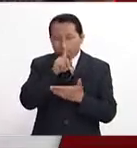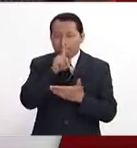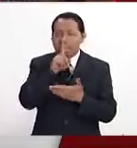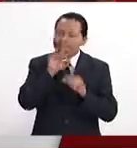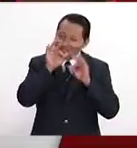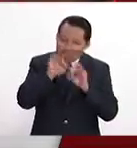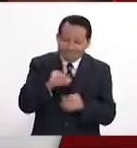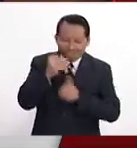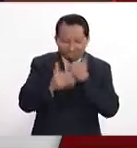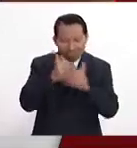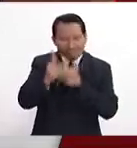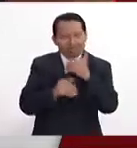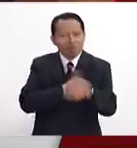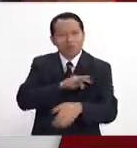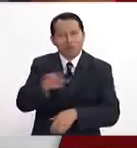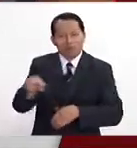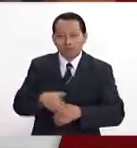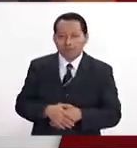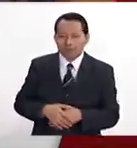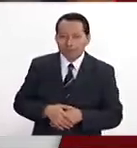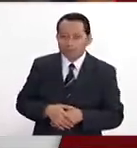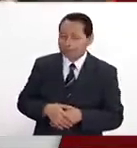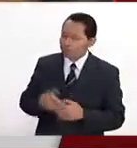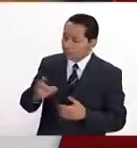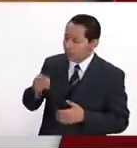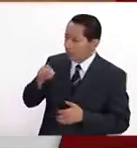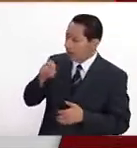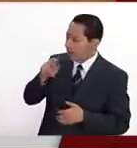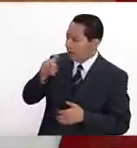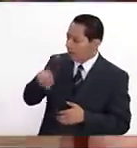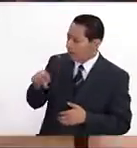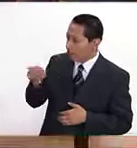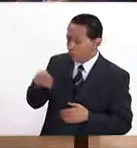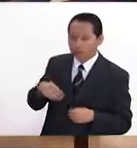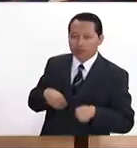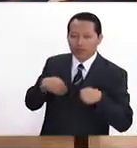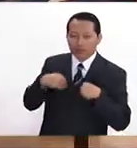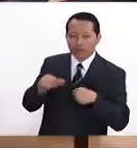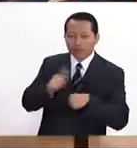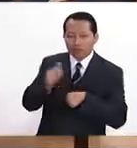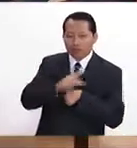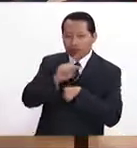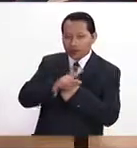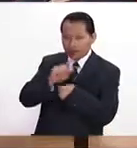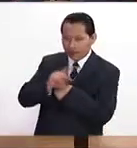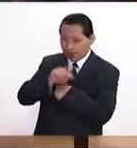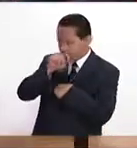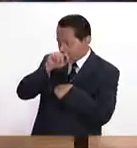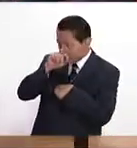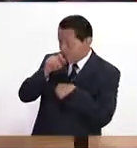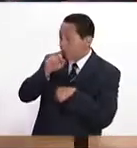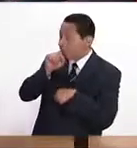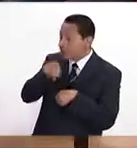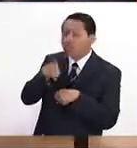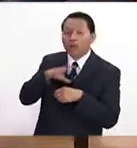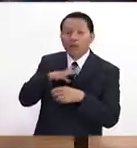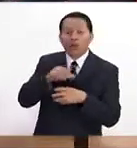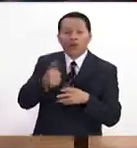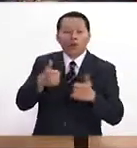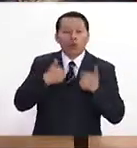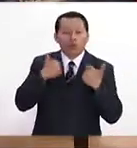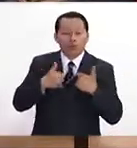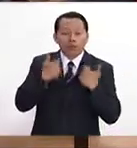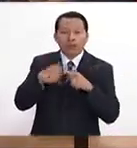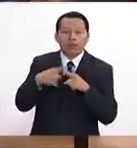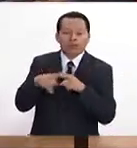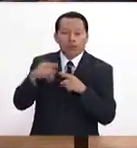lograr muchísimas cosas. Y siendo sinceros, Martín, tú que has vivido en otros países, que has tenido contacto con otros jóvenes, emprendedores,